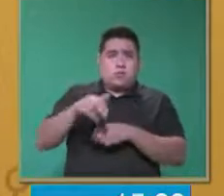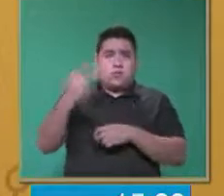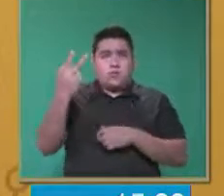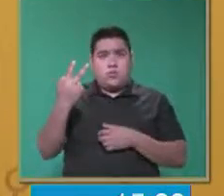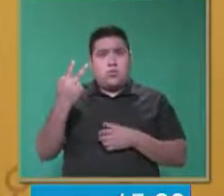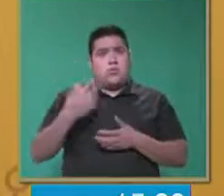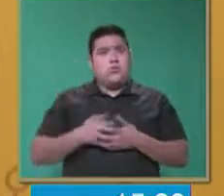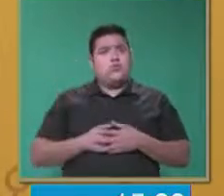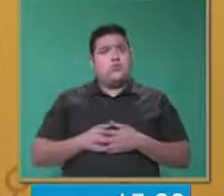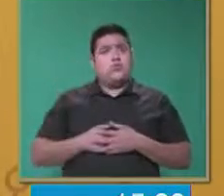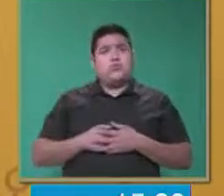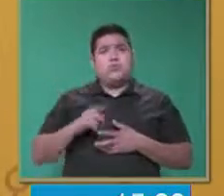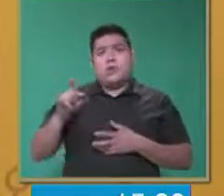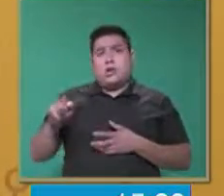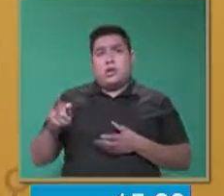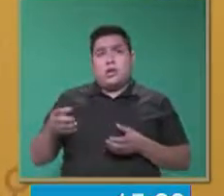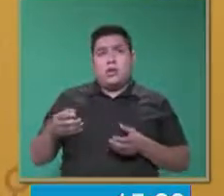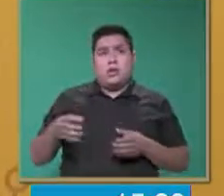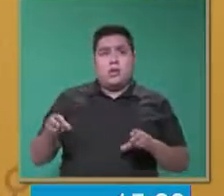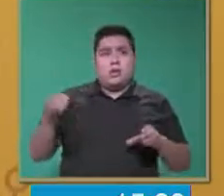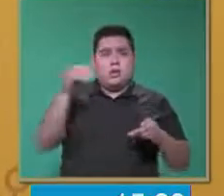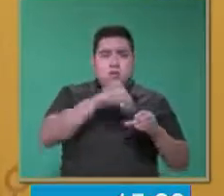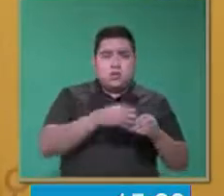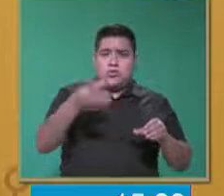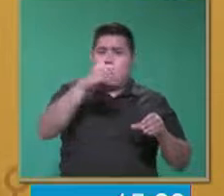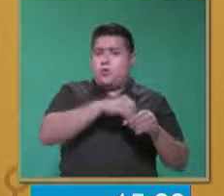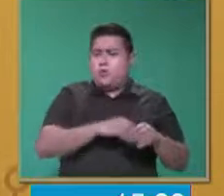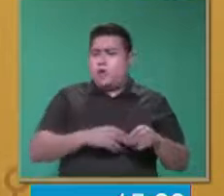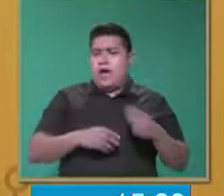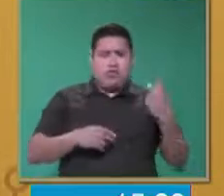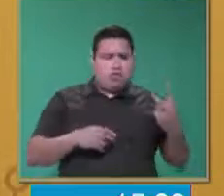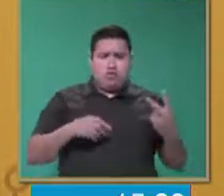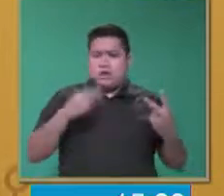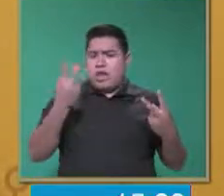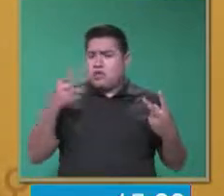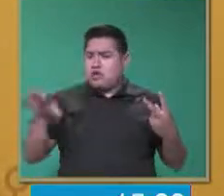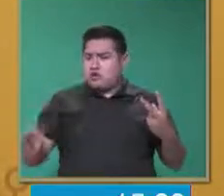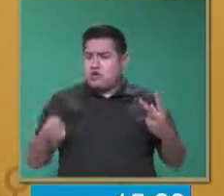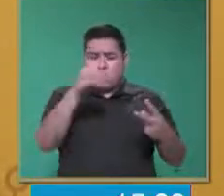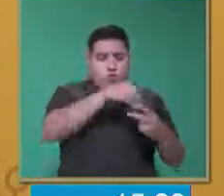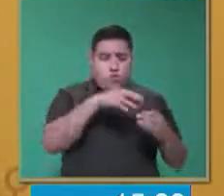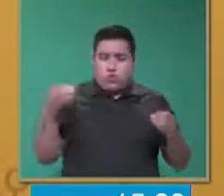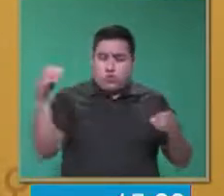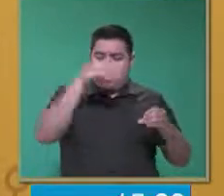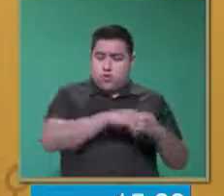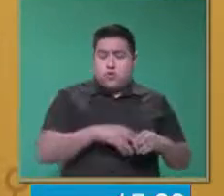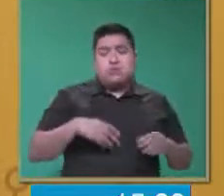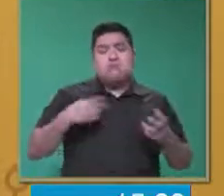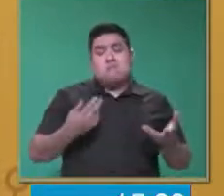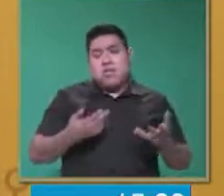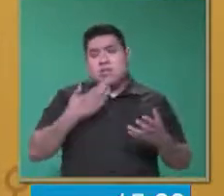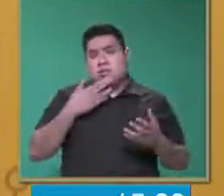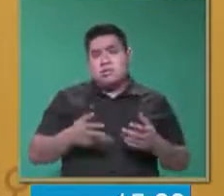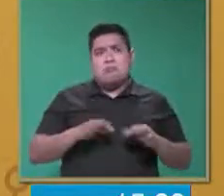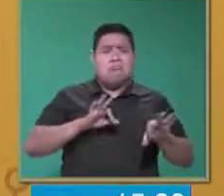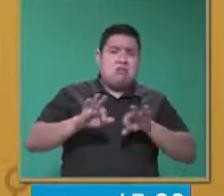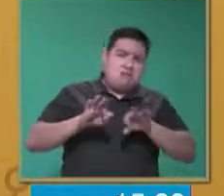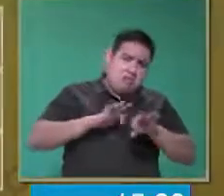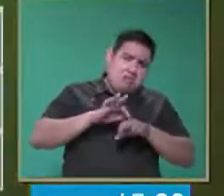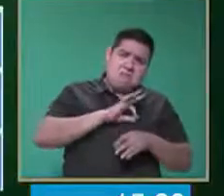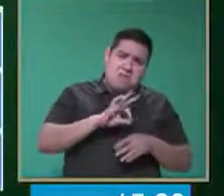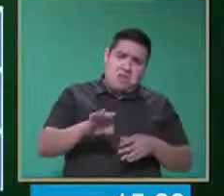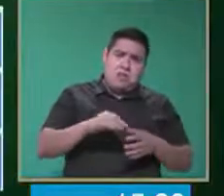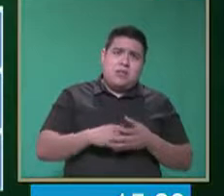y que él las vaya colocando ahí, ¿verdad? Es una forma de también trabajarlo, el reconocimiento de las formas,